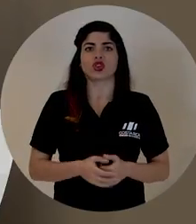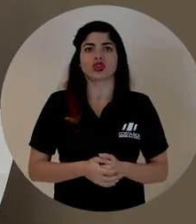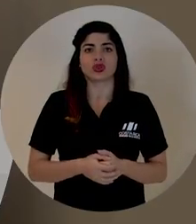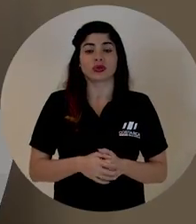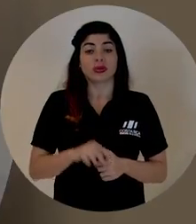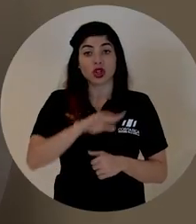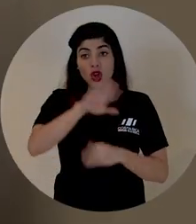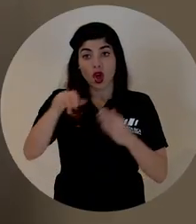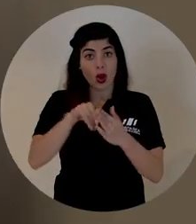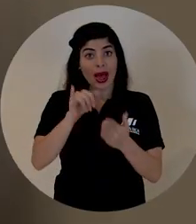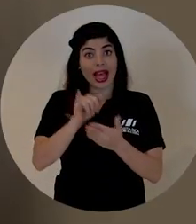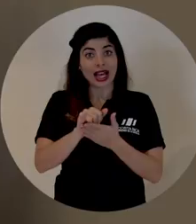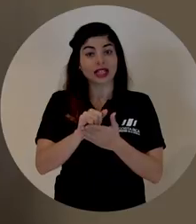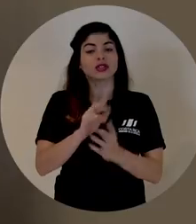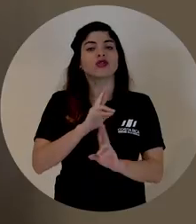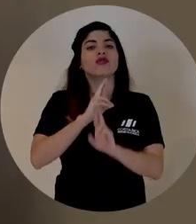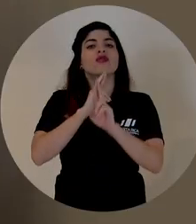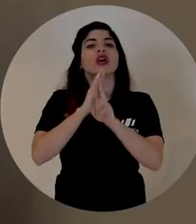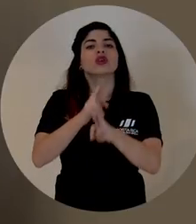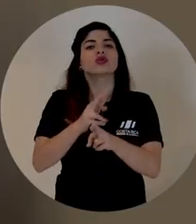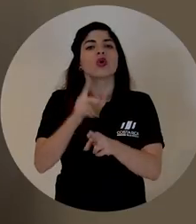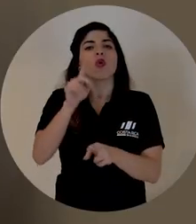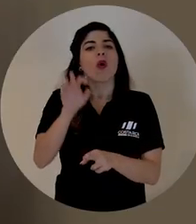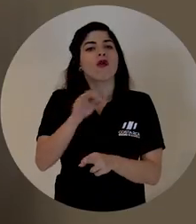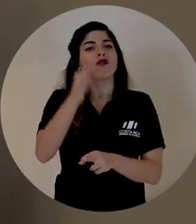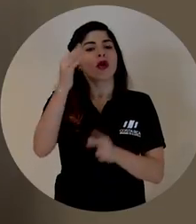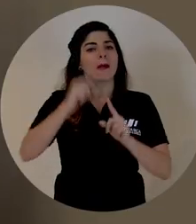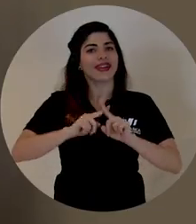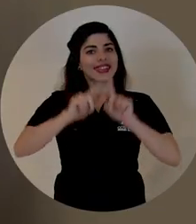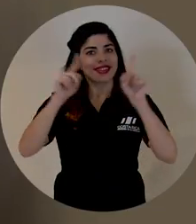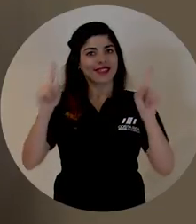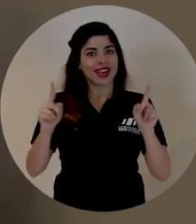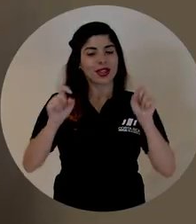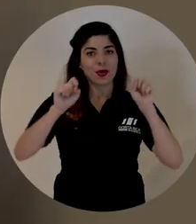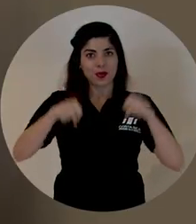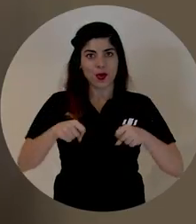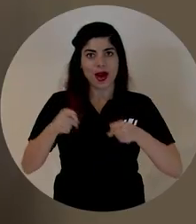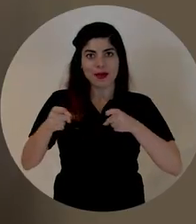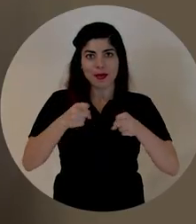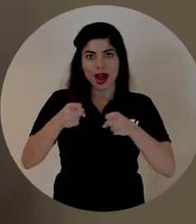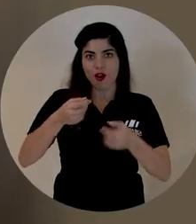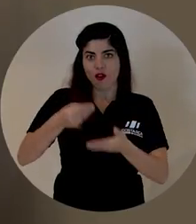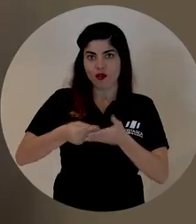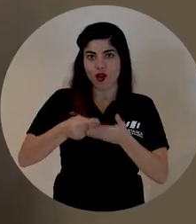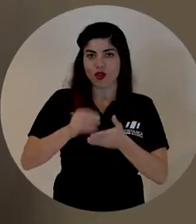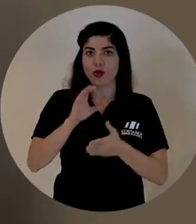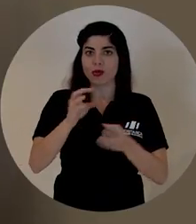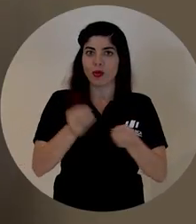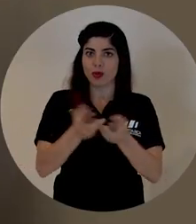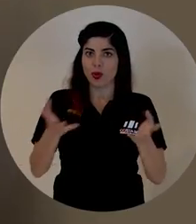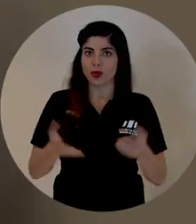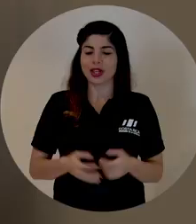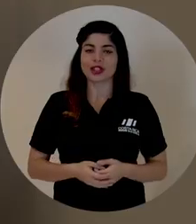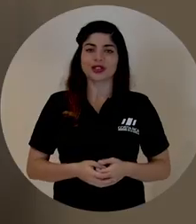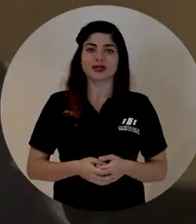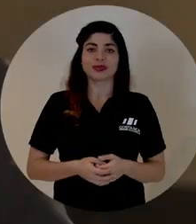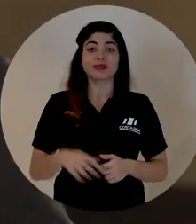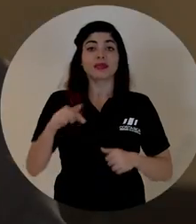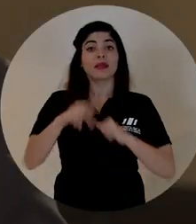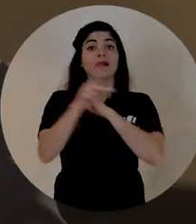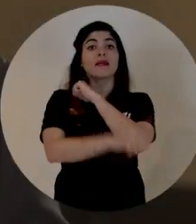los recursos. Esto es el resultado de una forma diferente de administrar los recursos públicos.